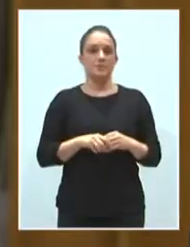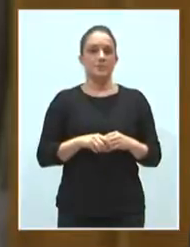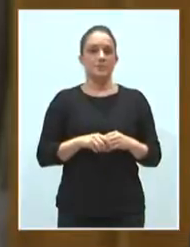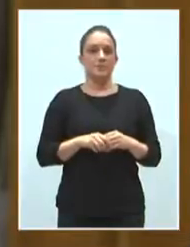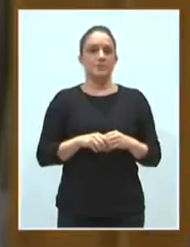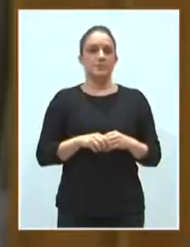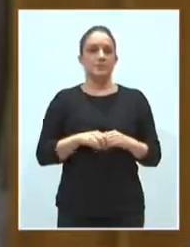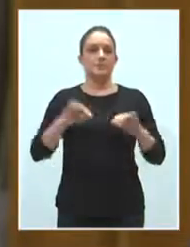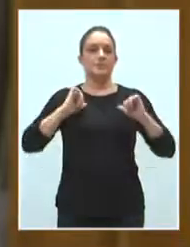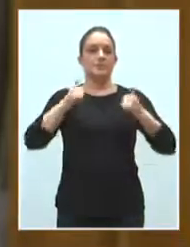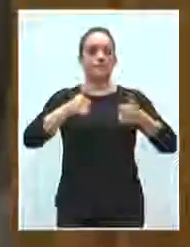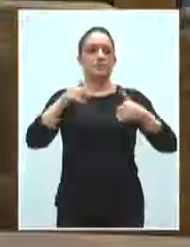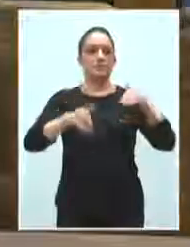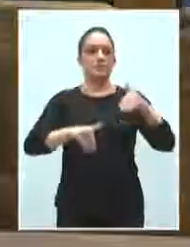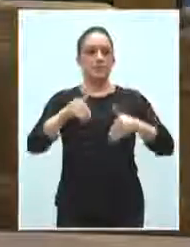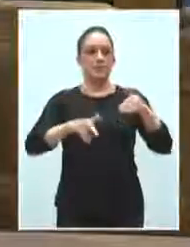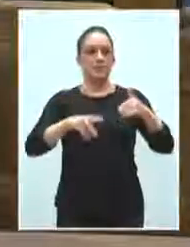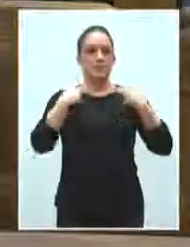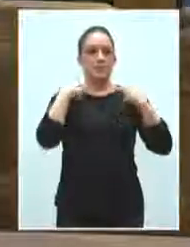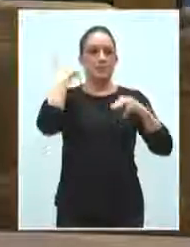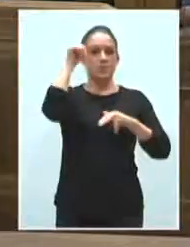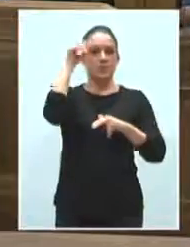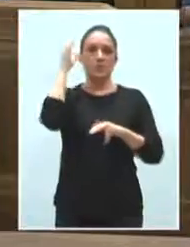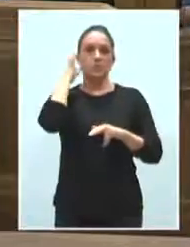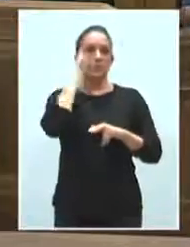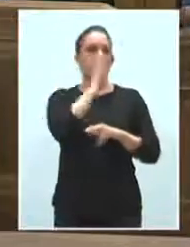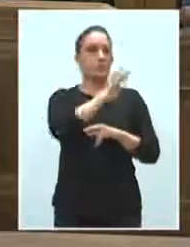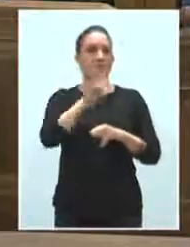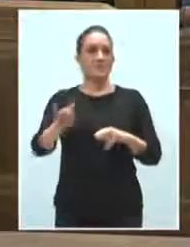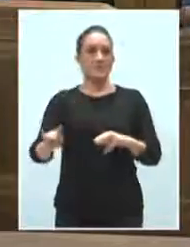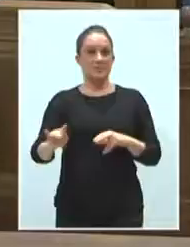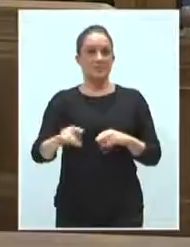Procedemos a su votación. Diputadas y diputados que votan a favor.